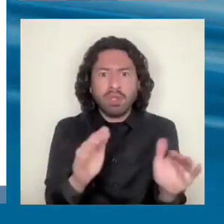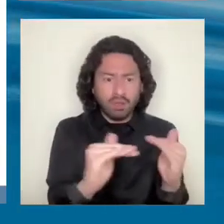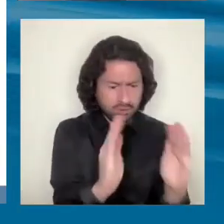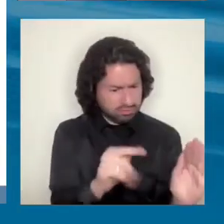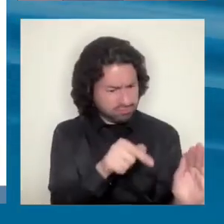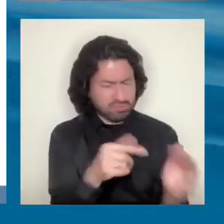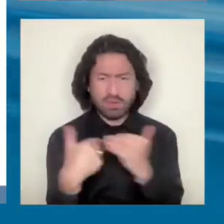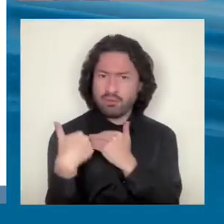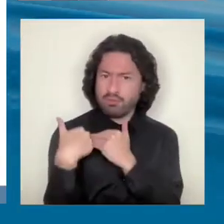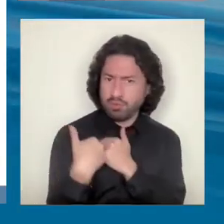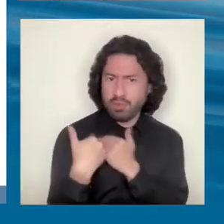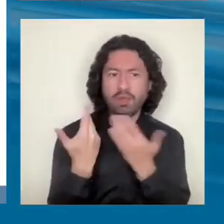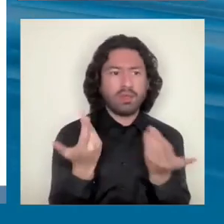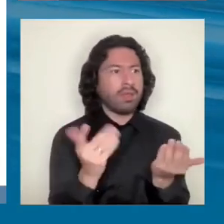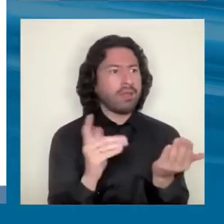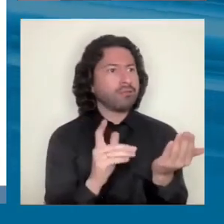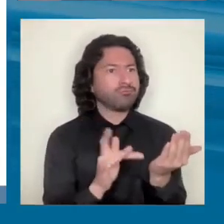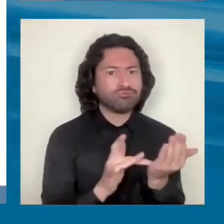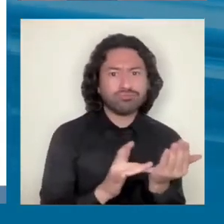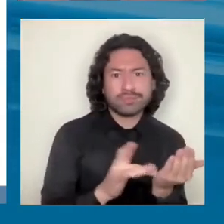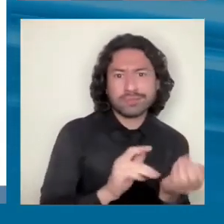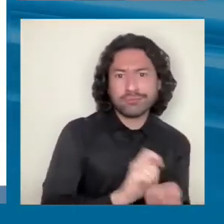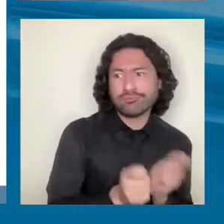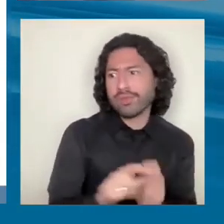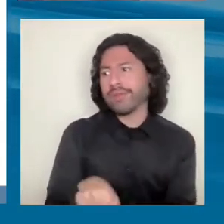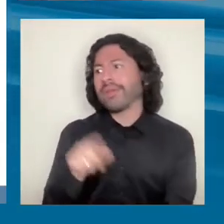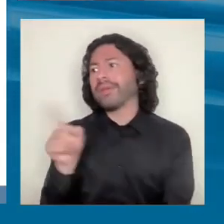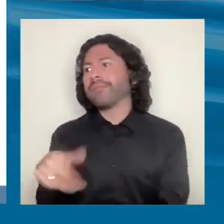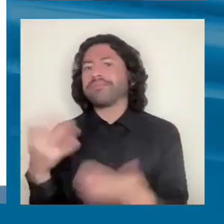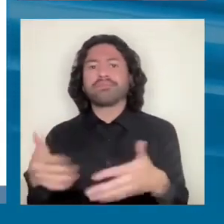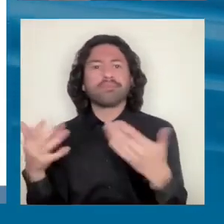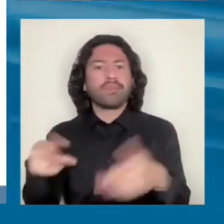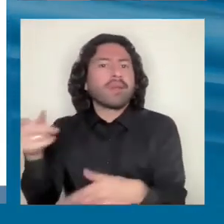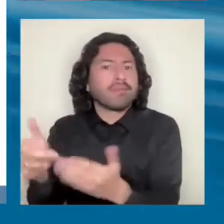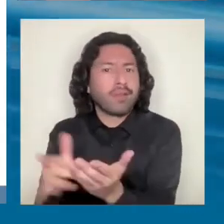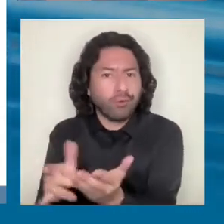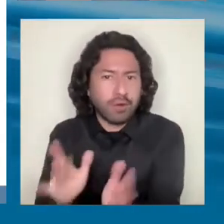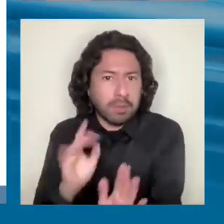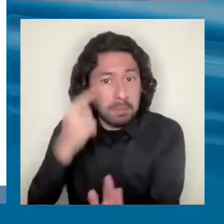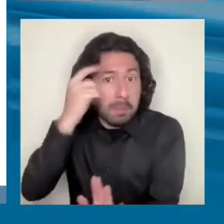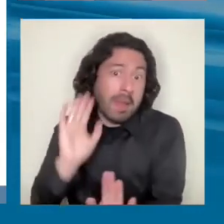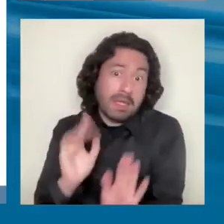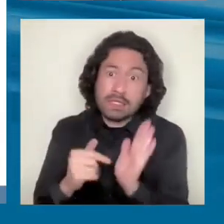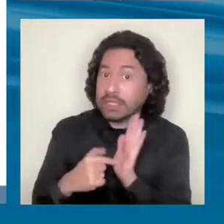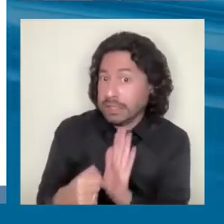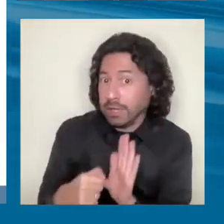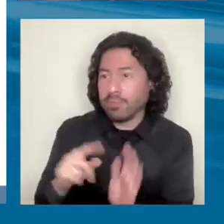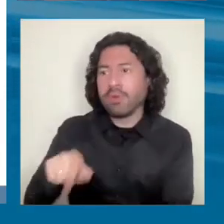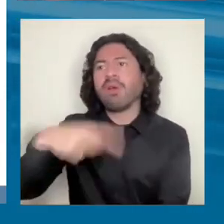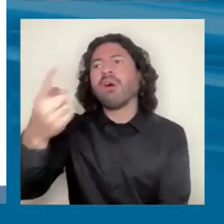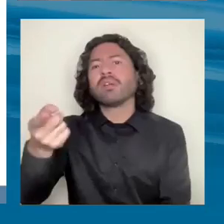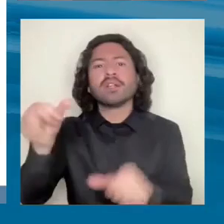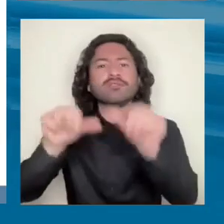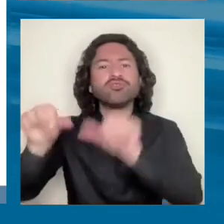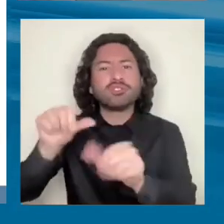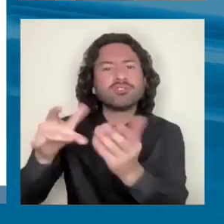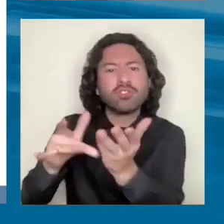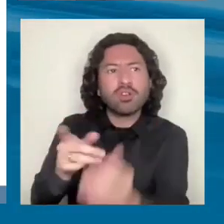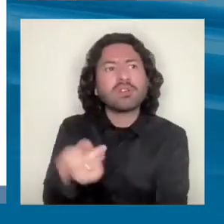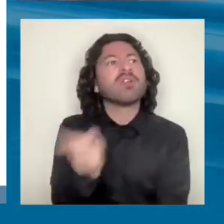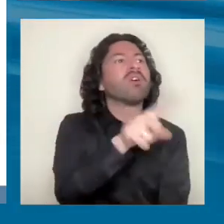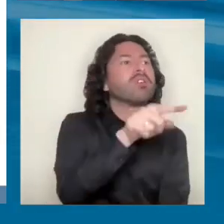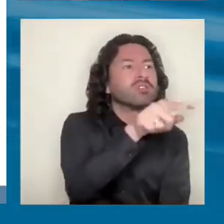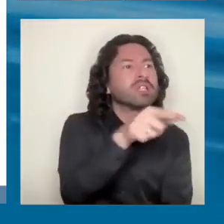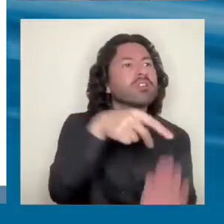la transformación digital, otra del extensionismo tecnológico, supongamos que el país tiene otra de ciencia y tecnología y otro que ve